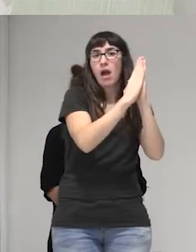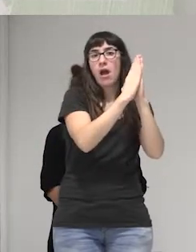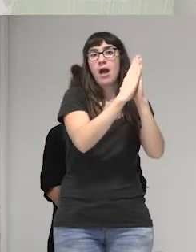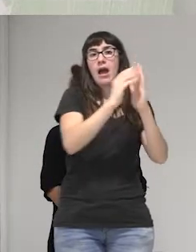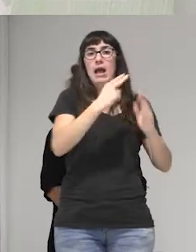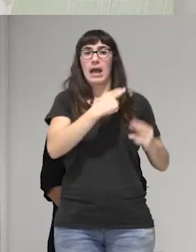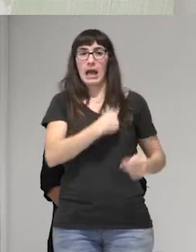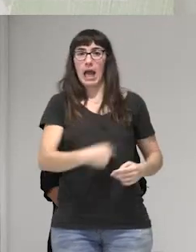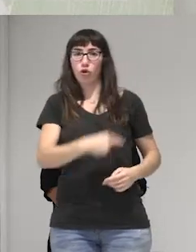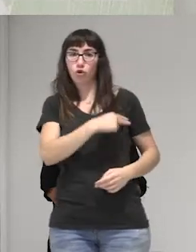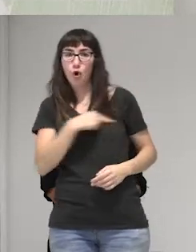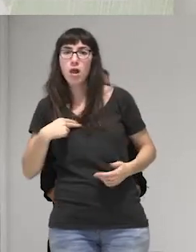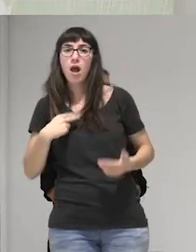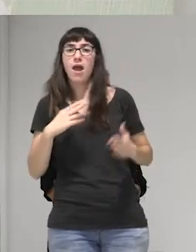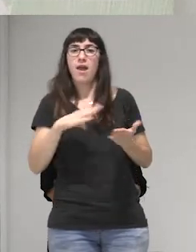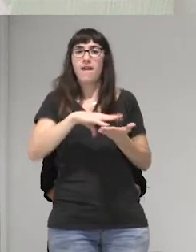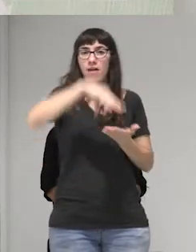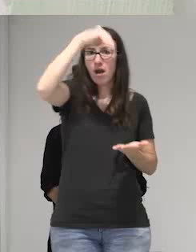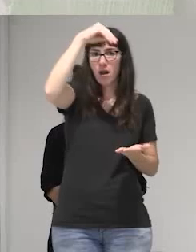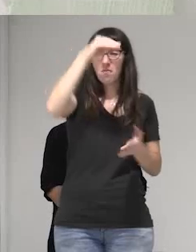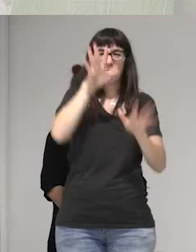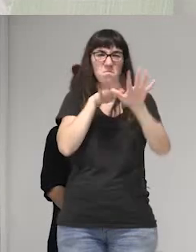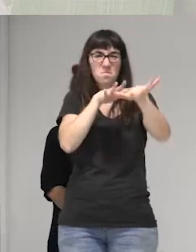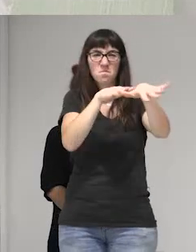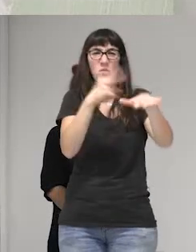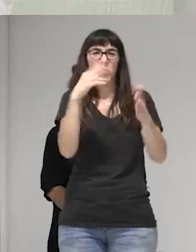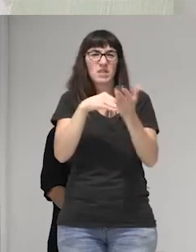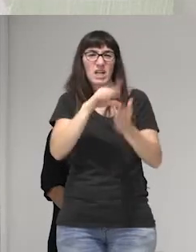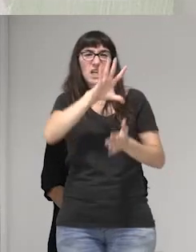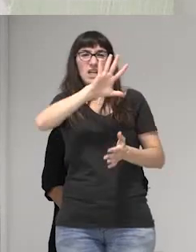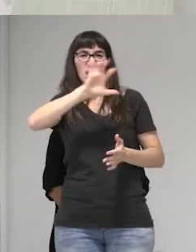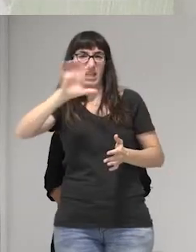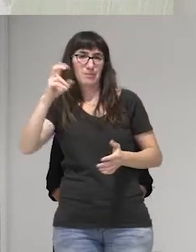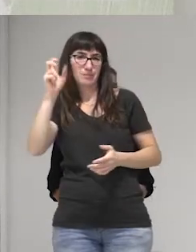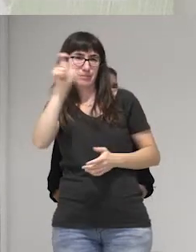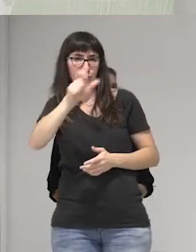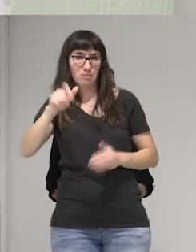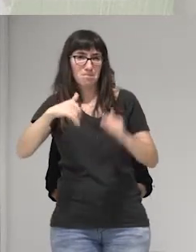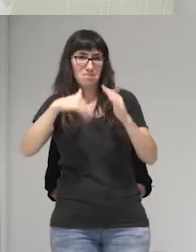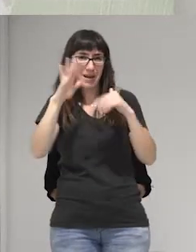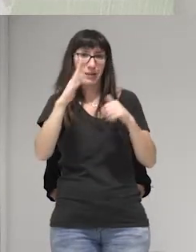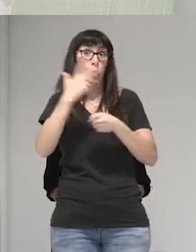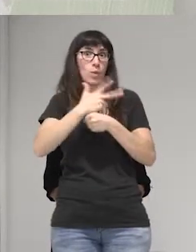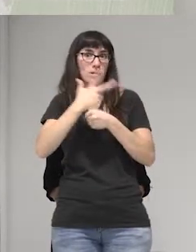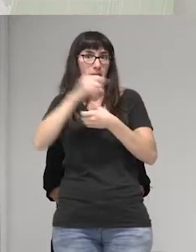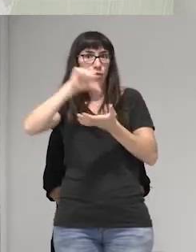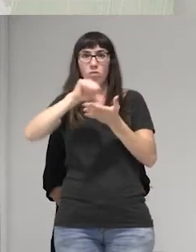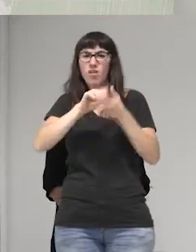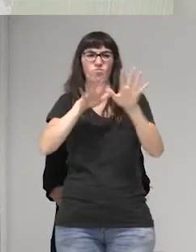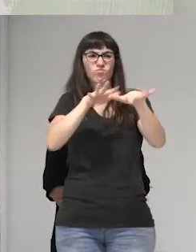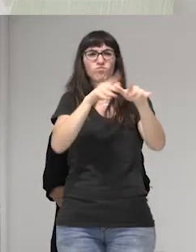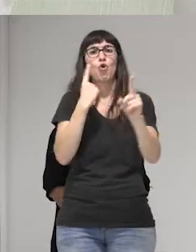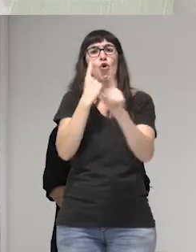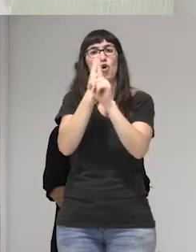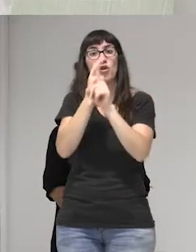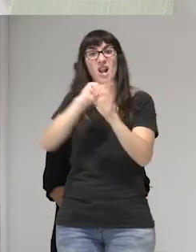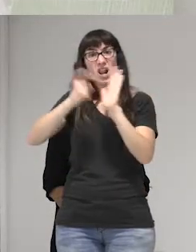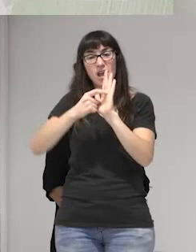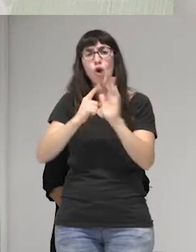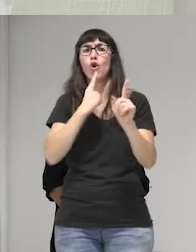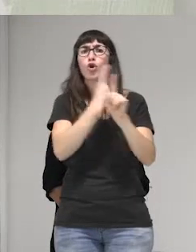en una manifestación de más de 2.500 personas en la ciudad de Guatemala en contra de la ley y en mi contra